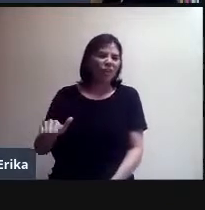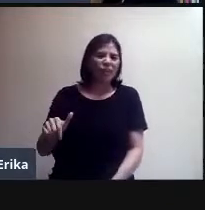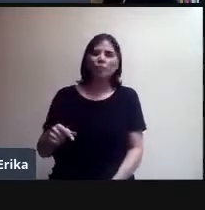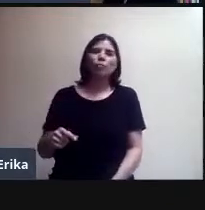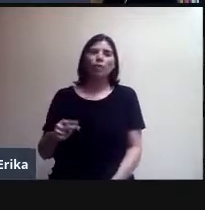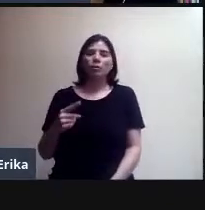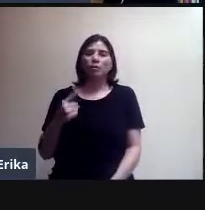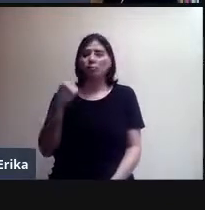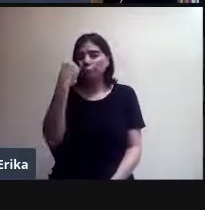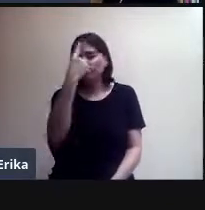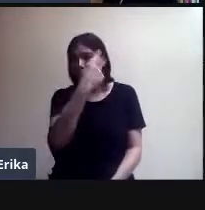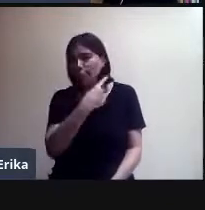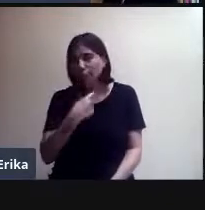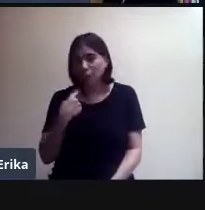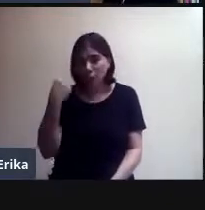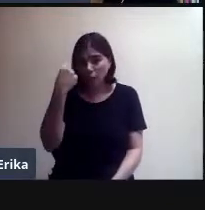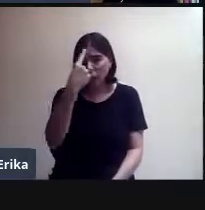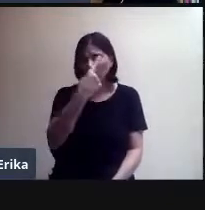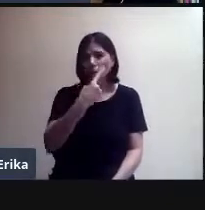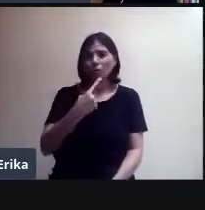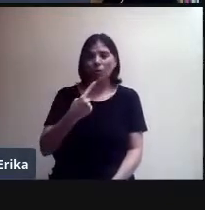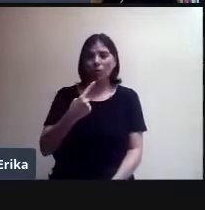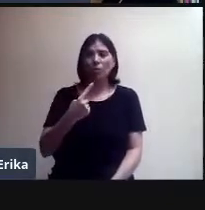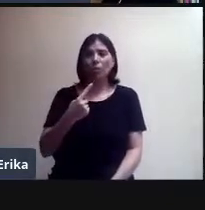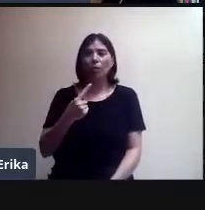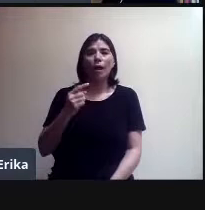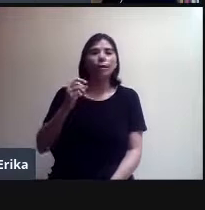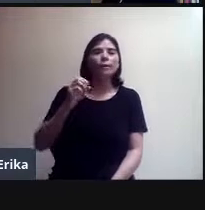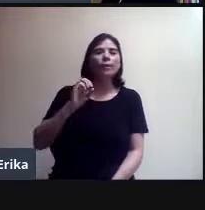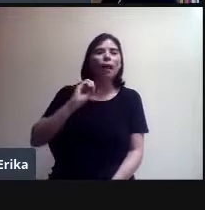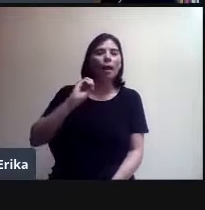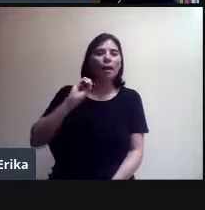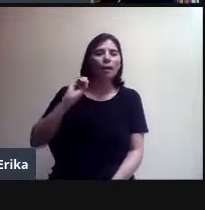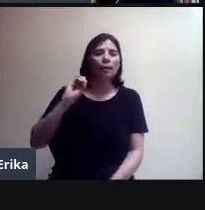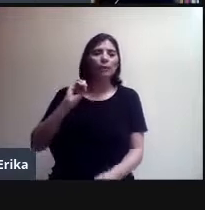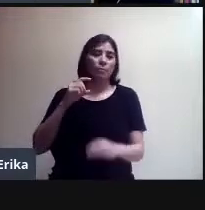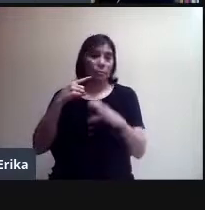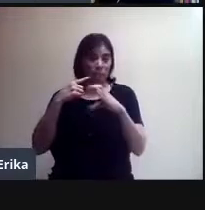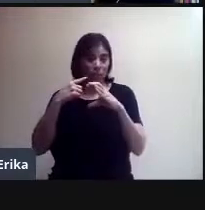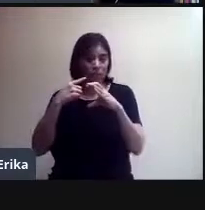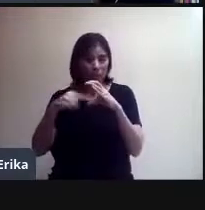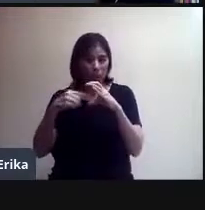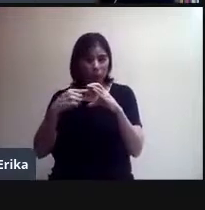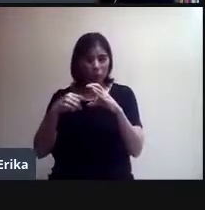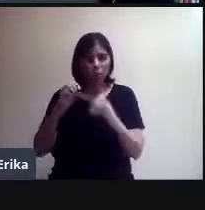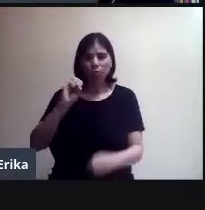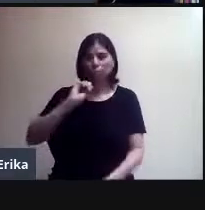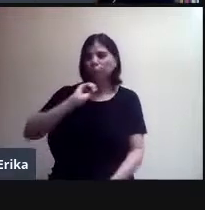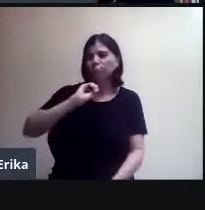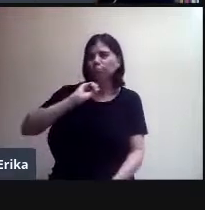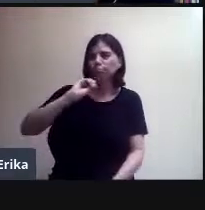videollamada en tiempo, a mi correo electrónico me llega la